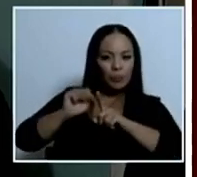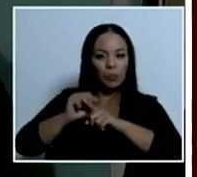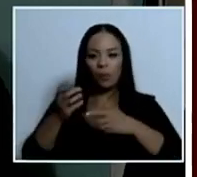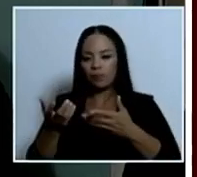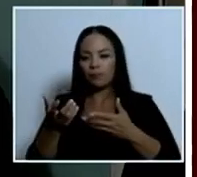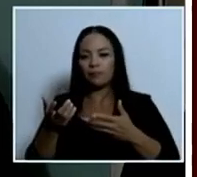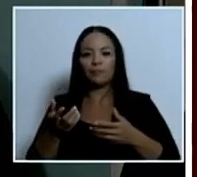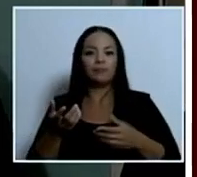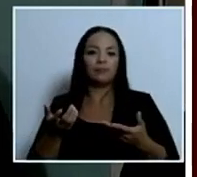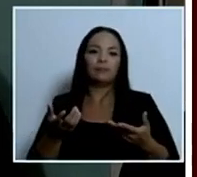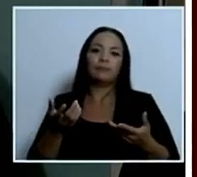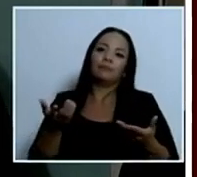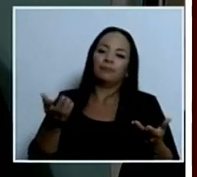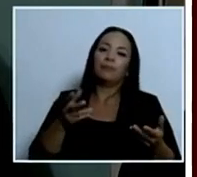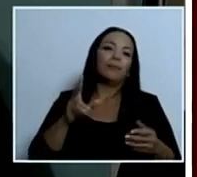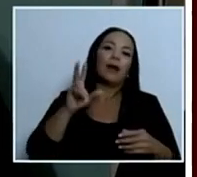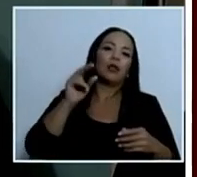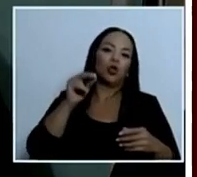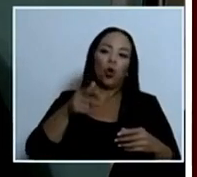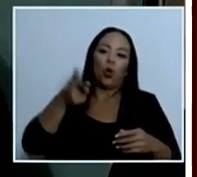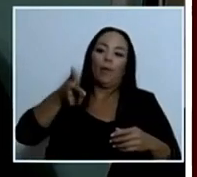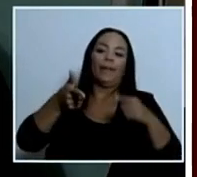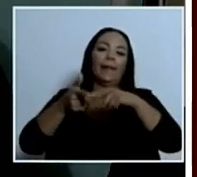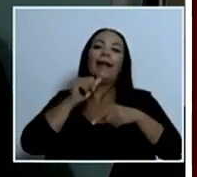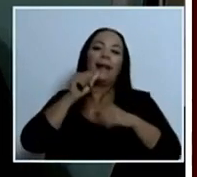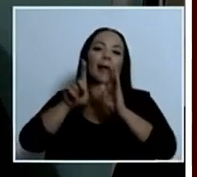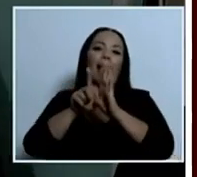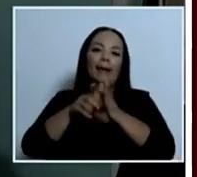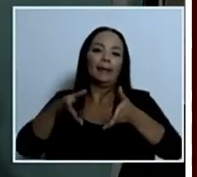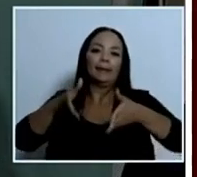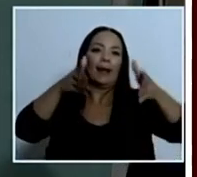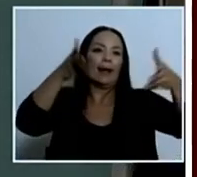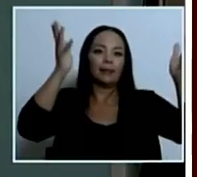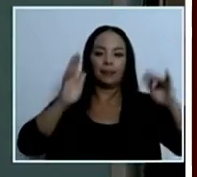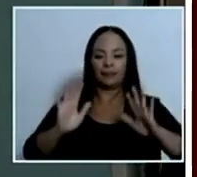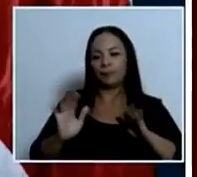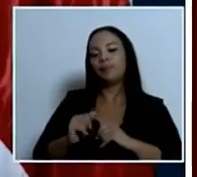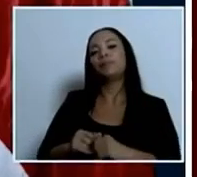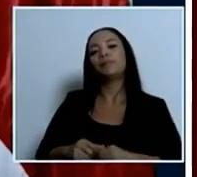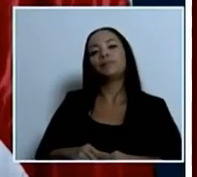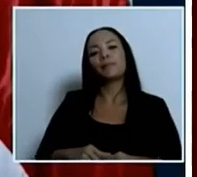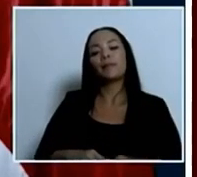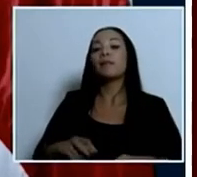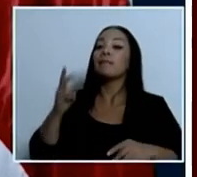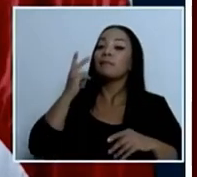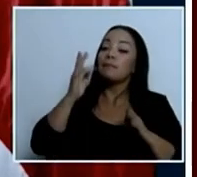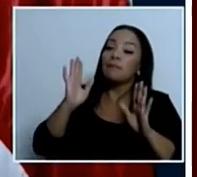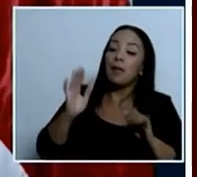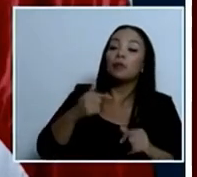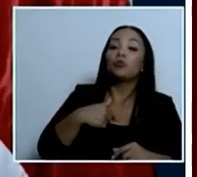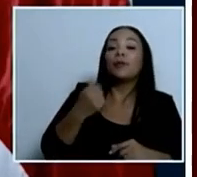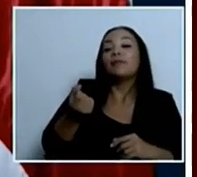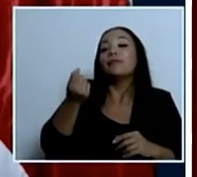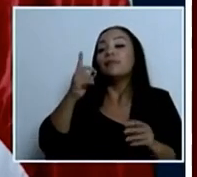ilícitas que bueno están en manos de los criminales muchas gracias vea hasta donde yo entiendo